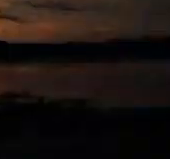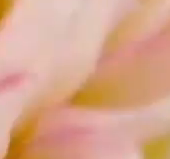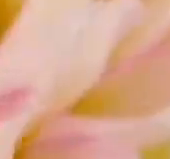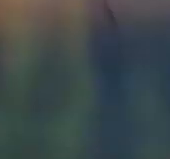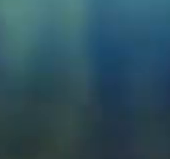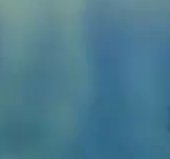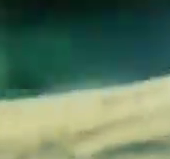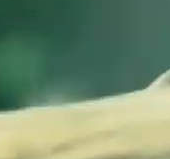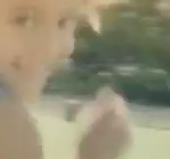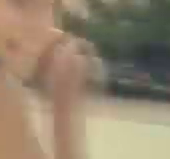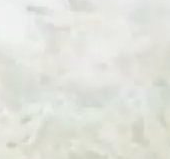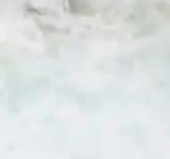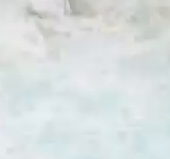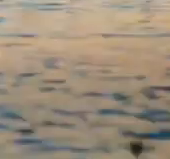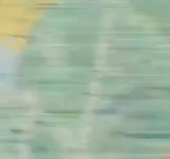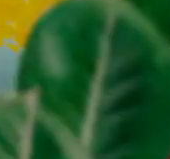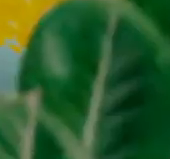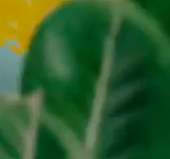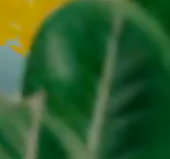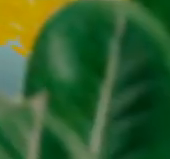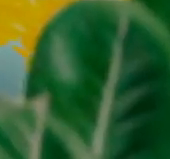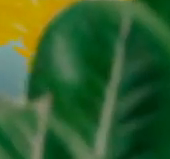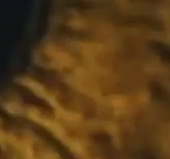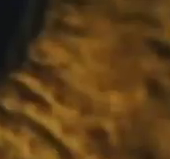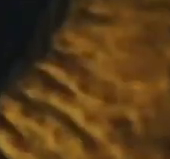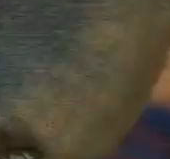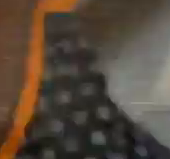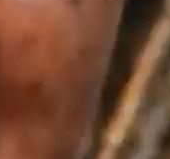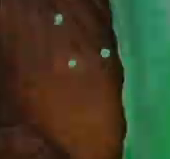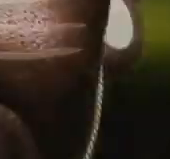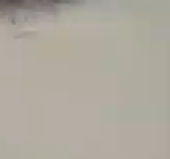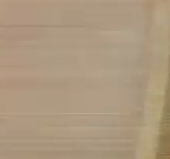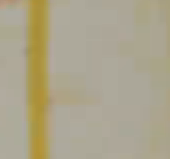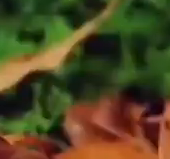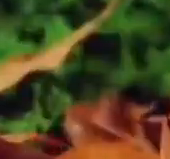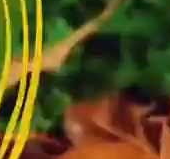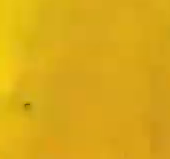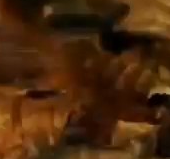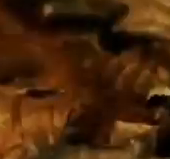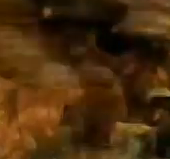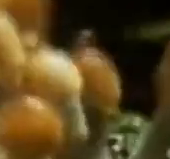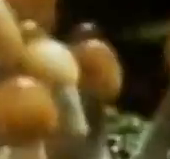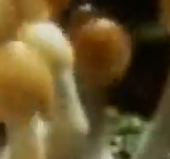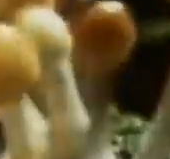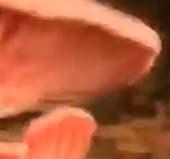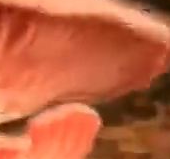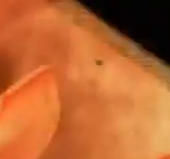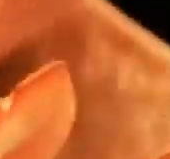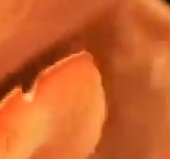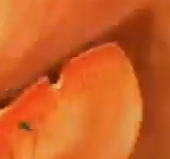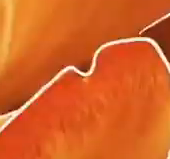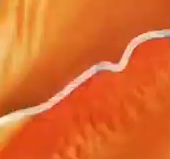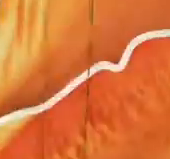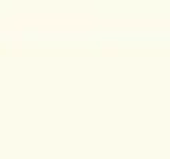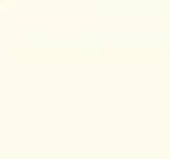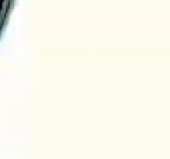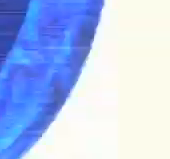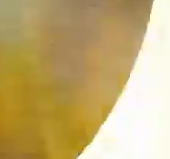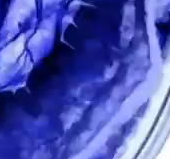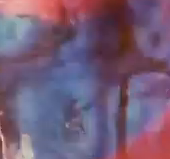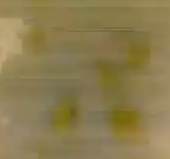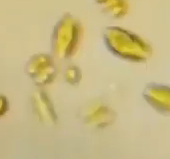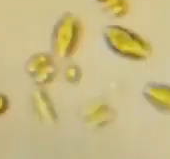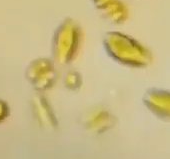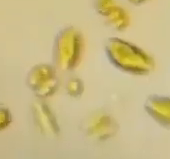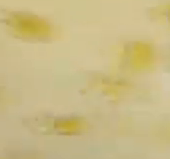Toda la vida es junta. Tú, yo, nosotros. La planta. La